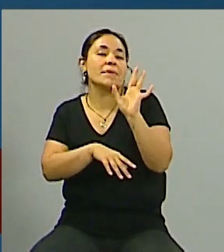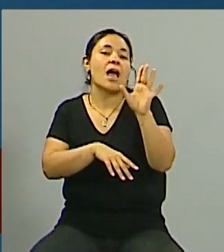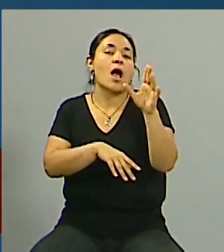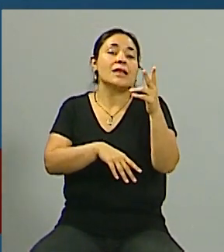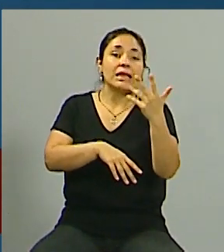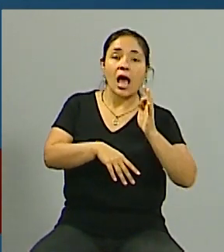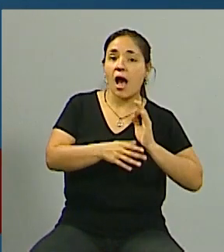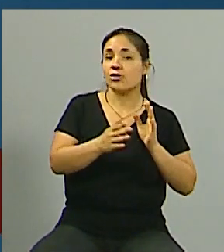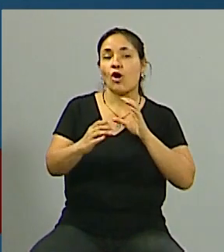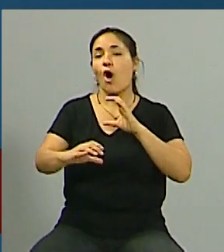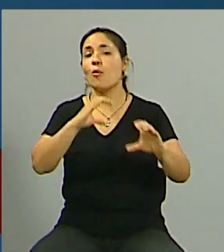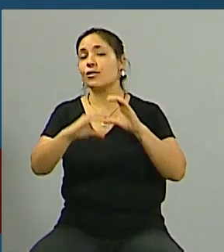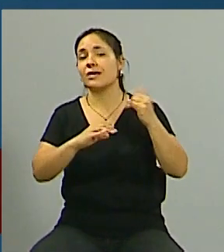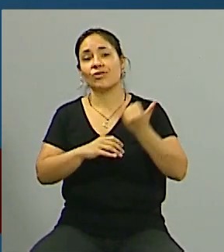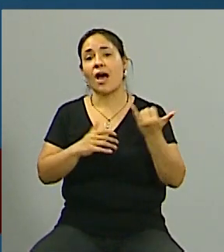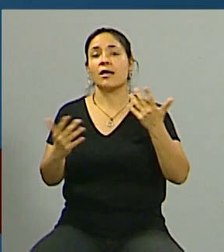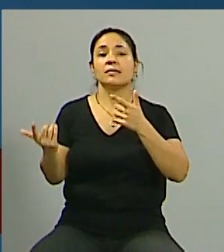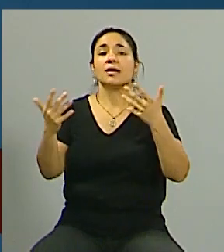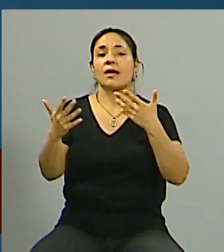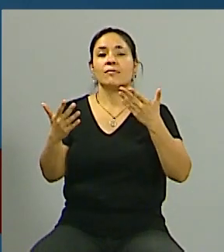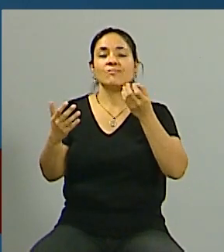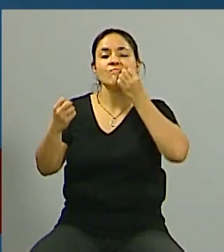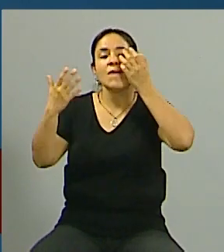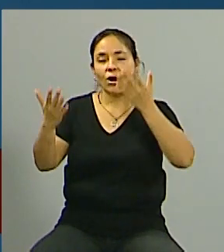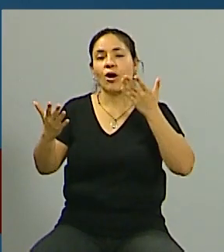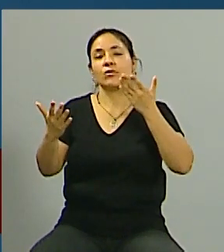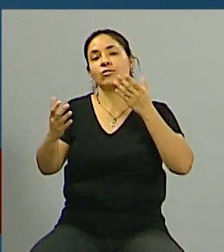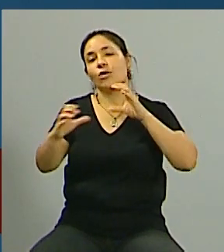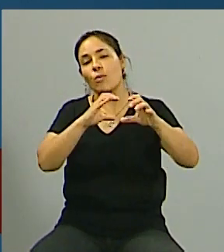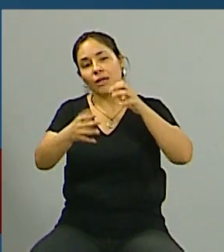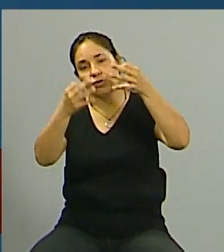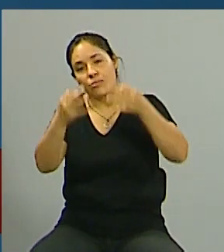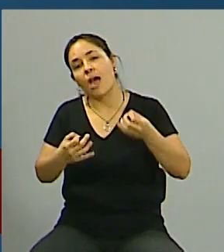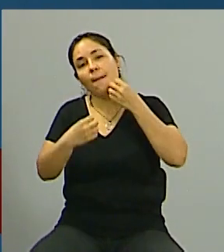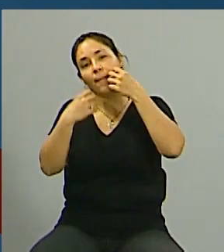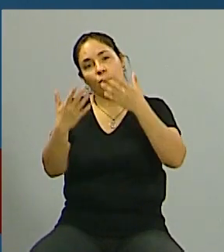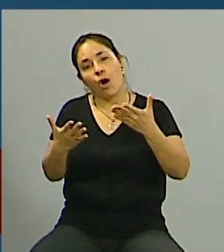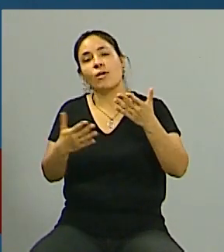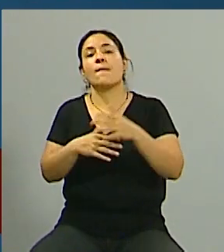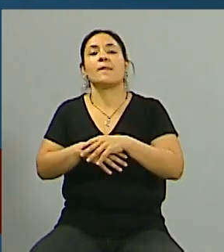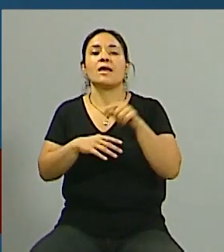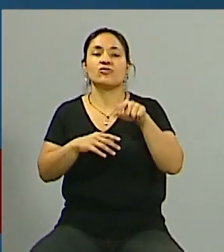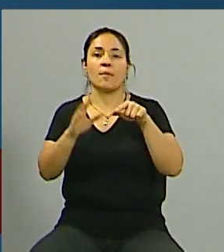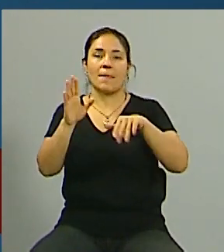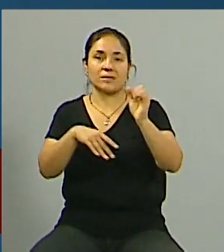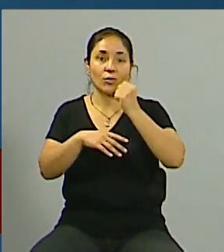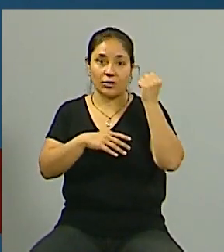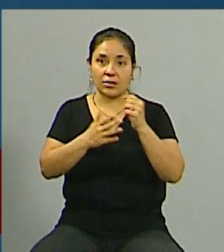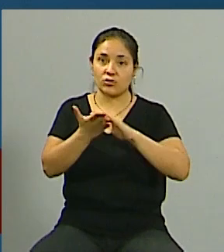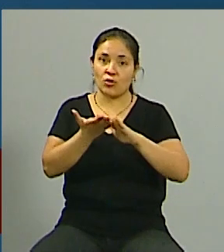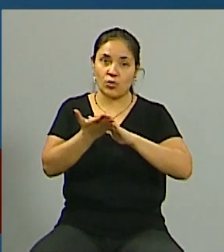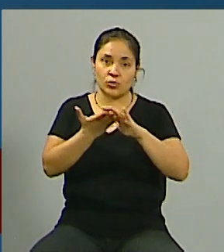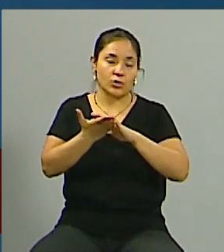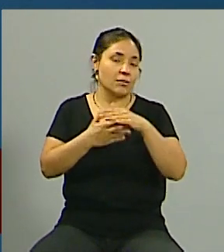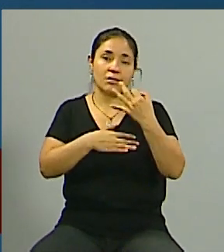estar comunicando tenemos buena relación es lo mejor así que eso es lo que tenés para resolver esa instancia